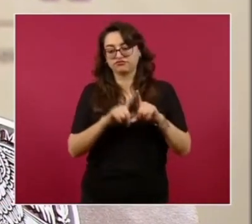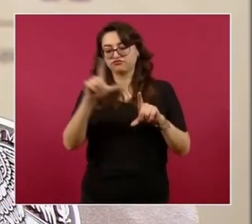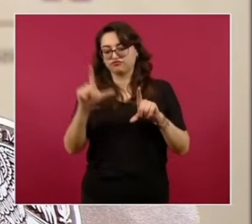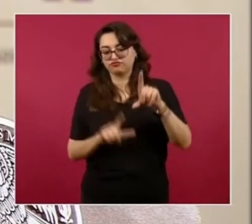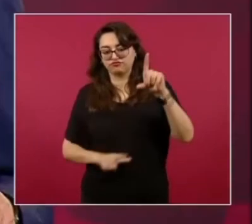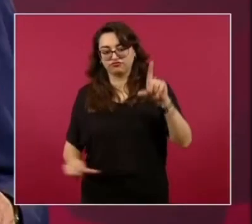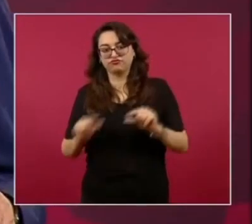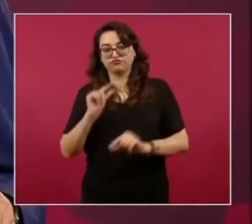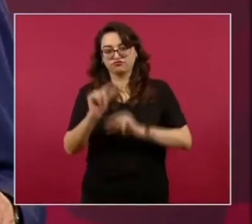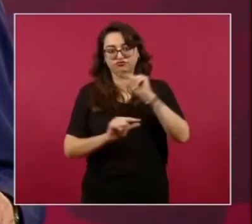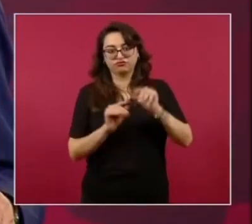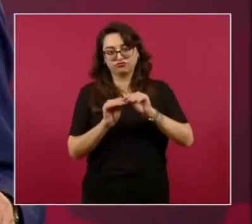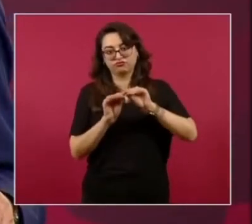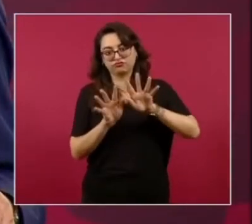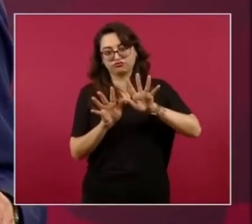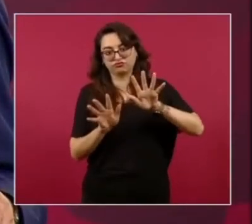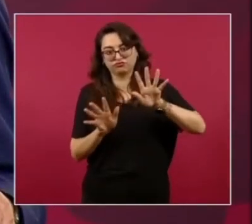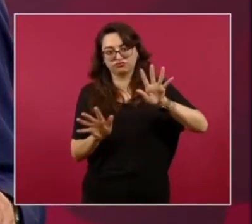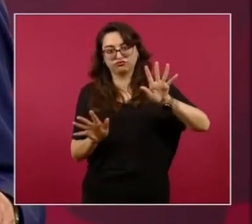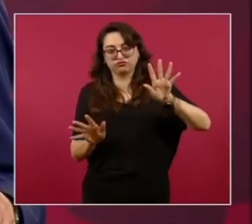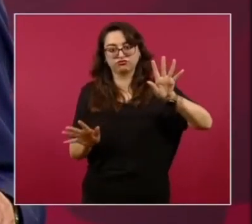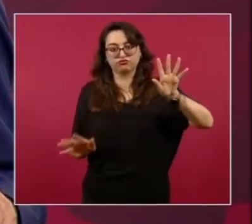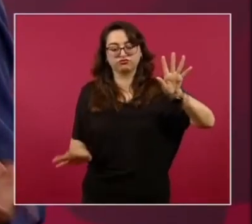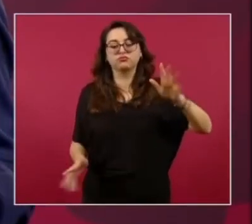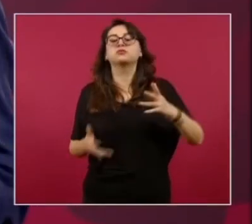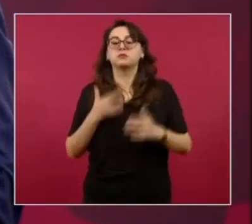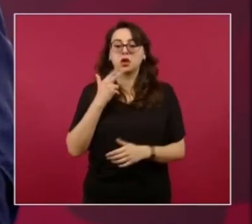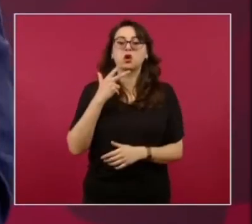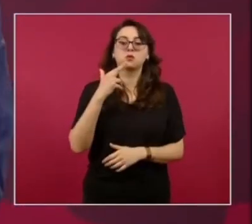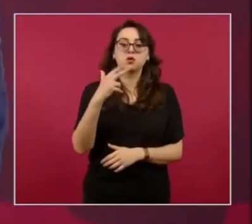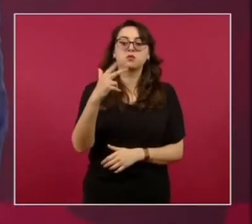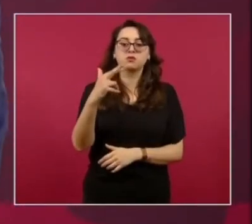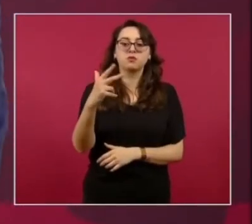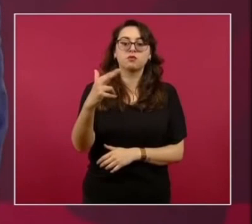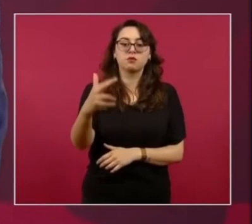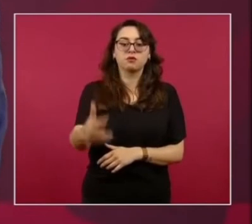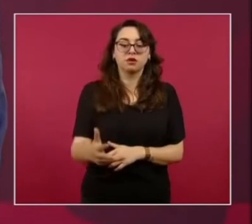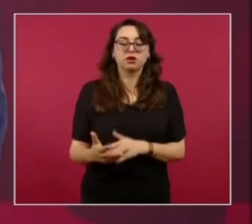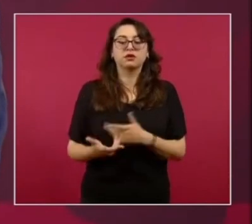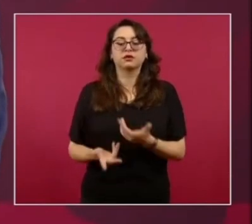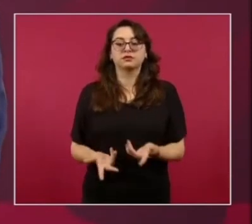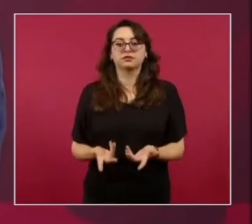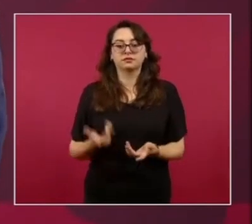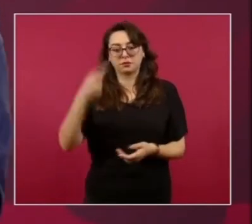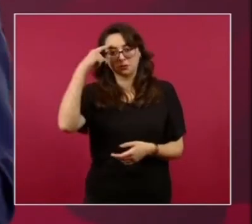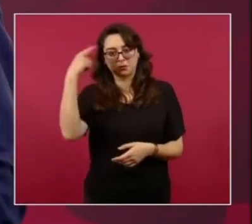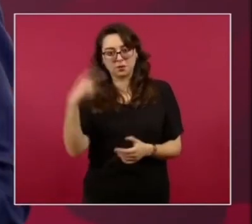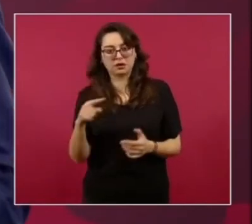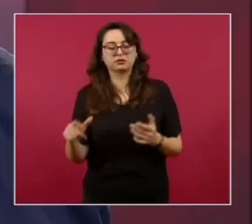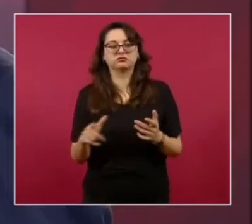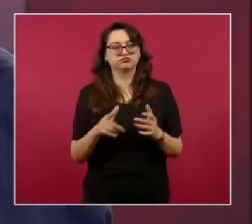permitido avanzar Y enfrentar Los ilícitos